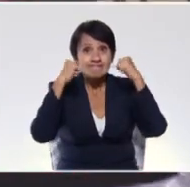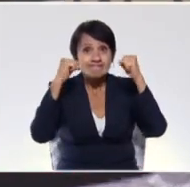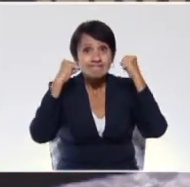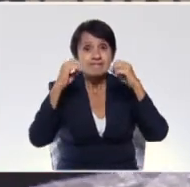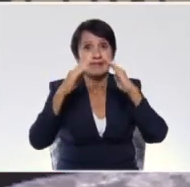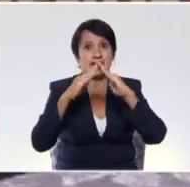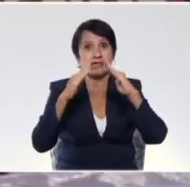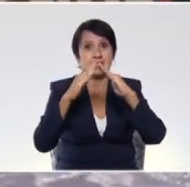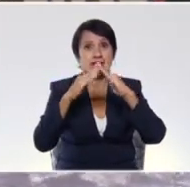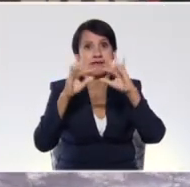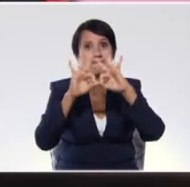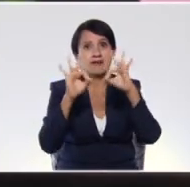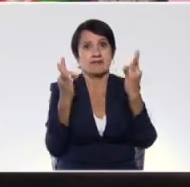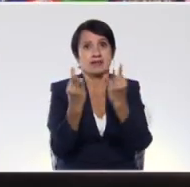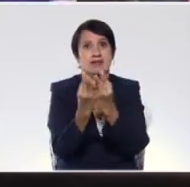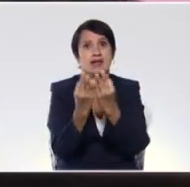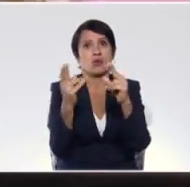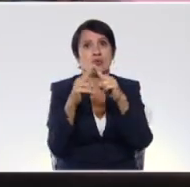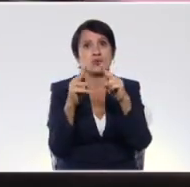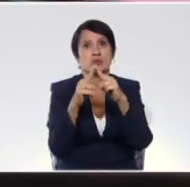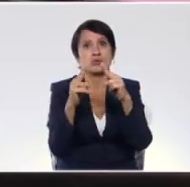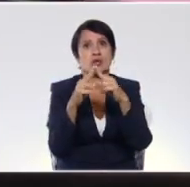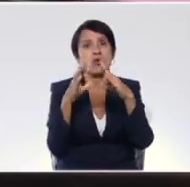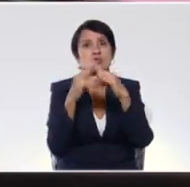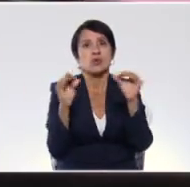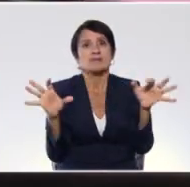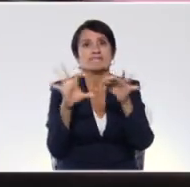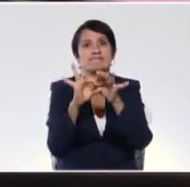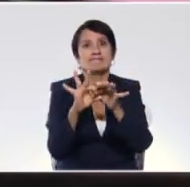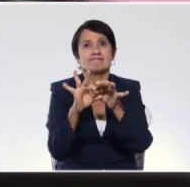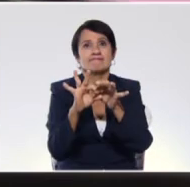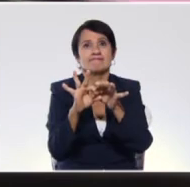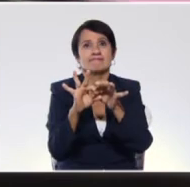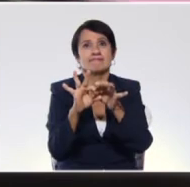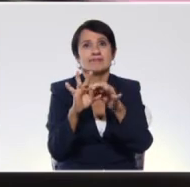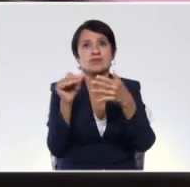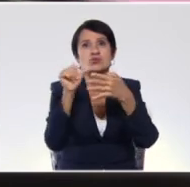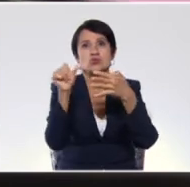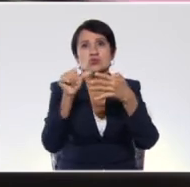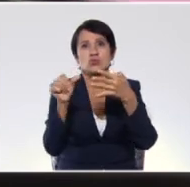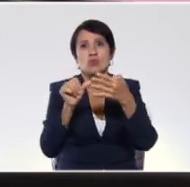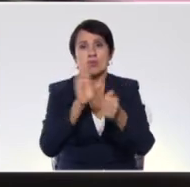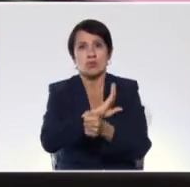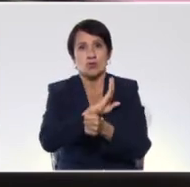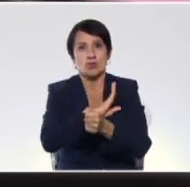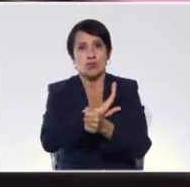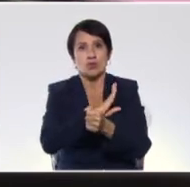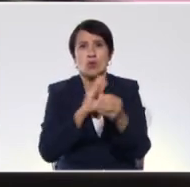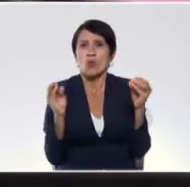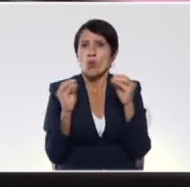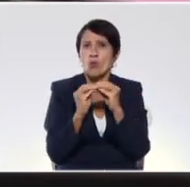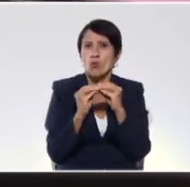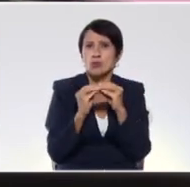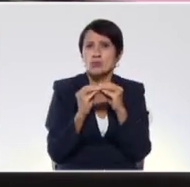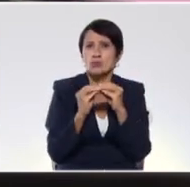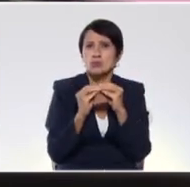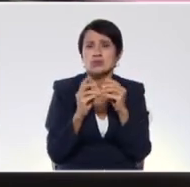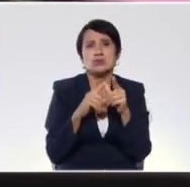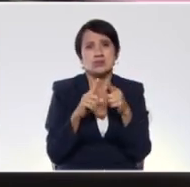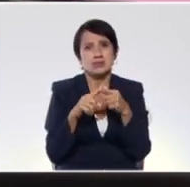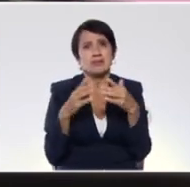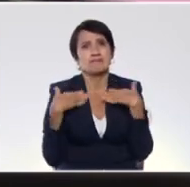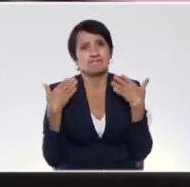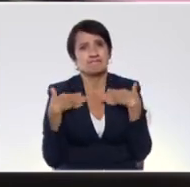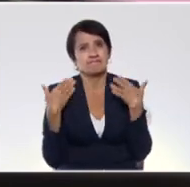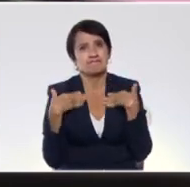en casa con la familia todo lo que es relacionado a nuestros sustantivos propios y comunes. Y seguramente se van a